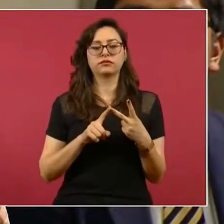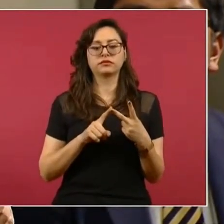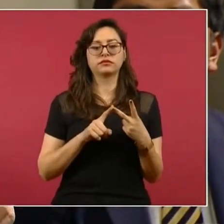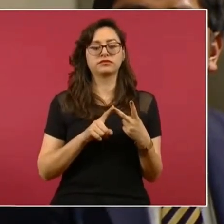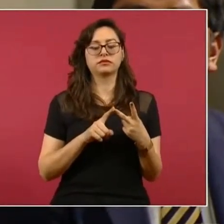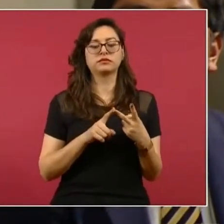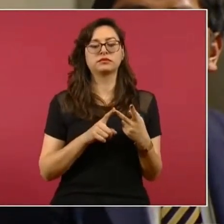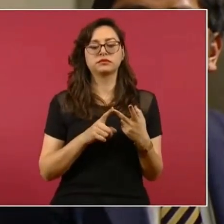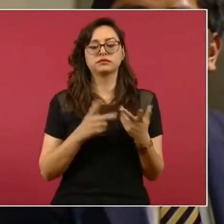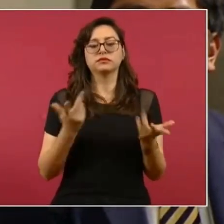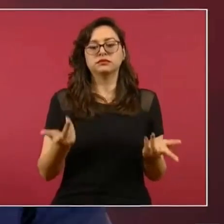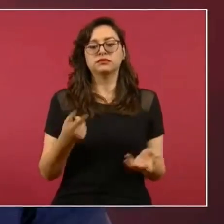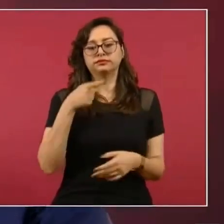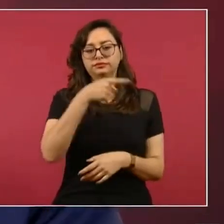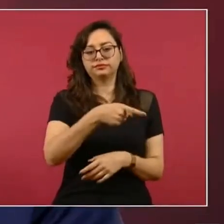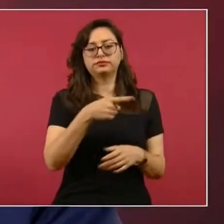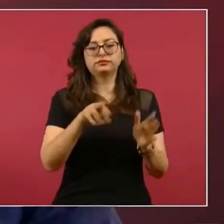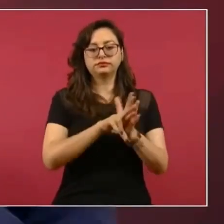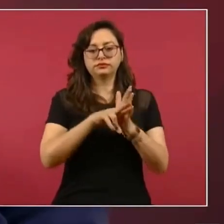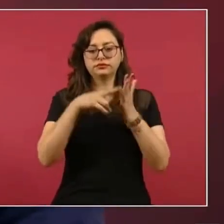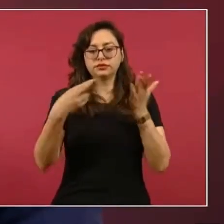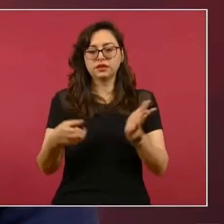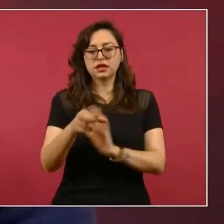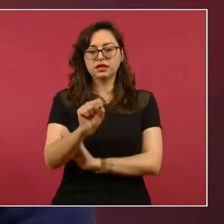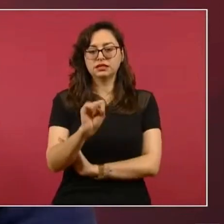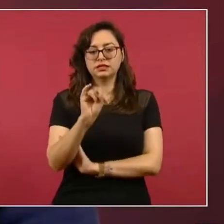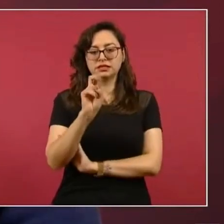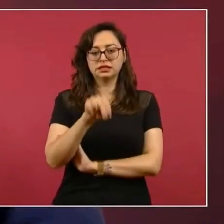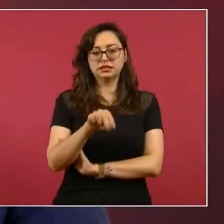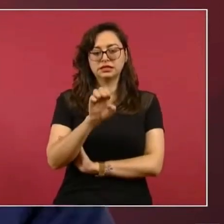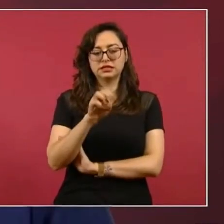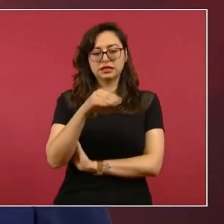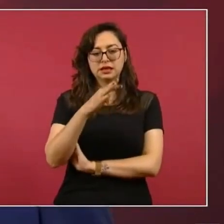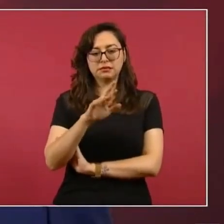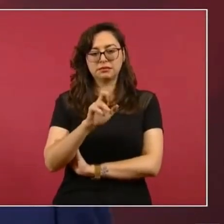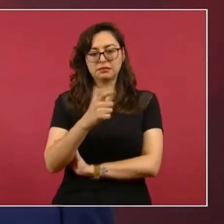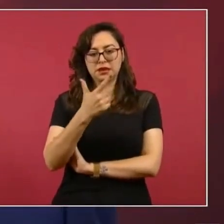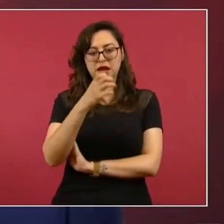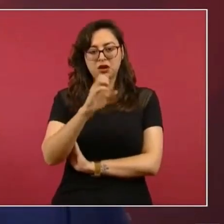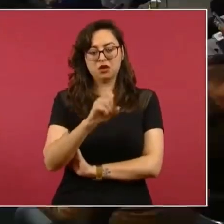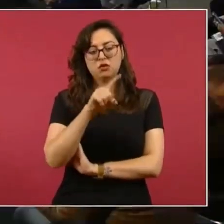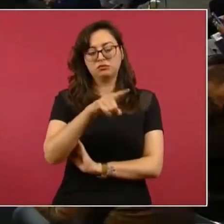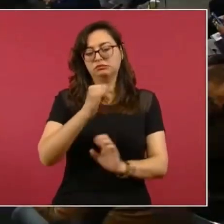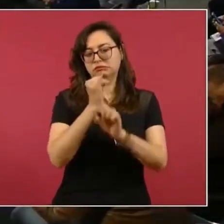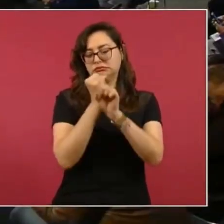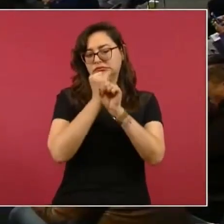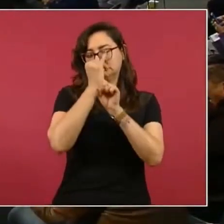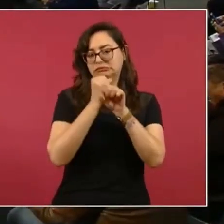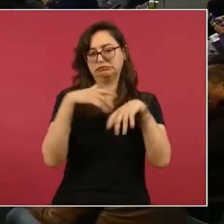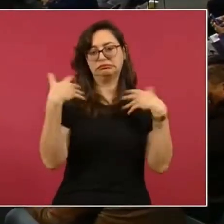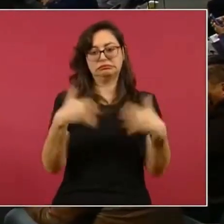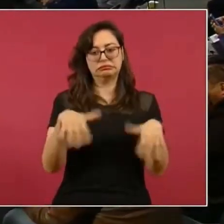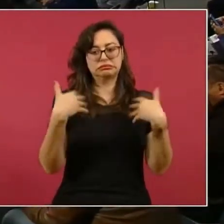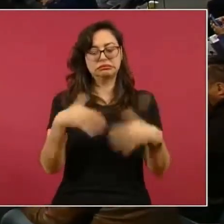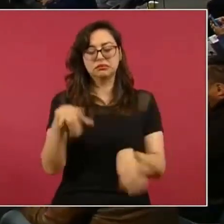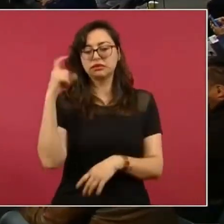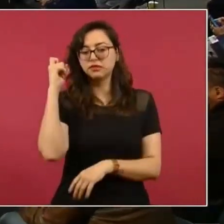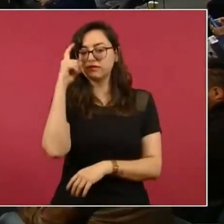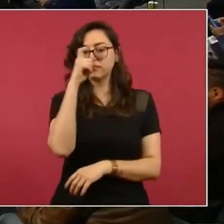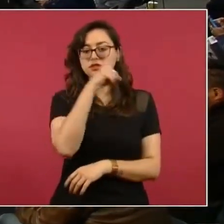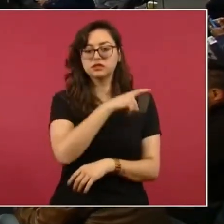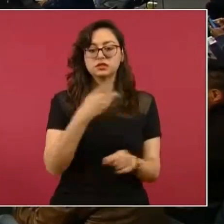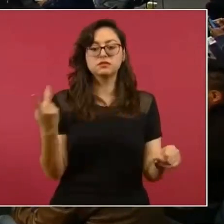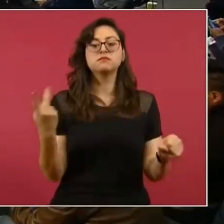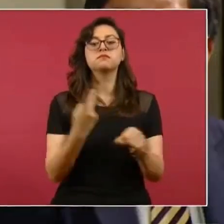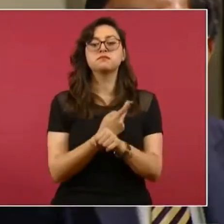embargo, que seguramente usted por ahí lo ha de haber visto, porque fue muy mediático. La publicación, la